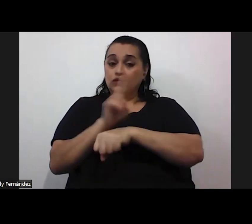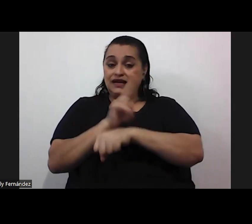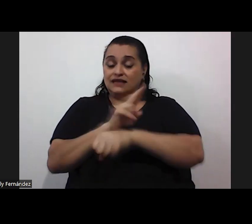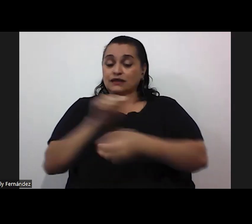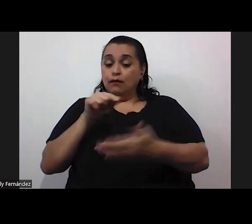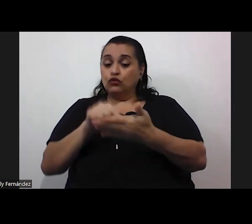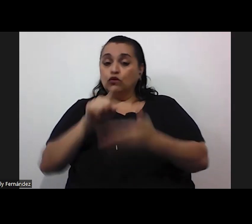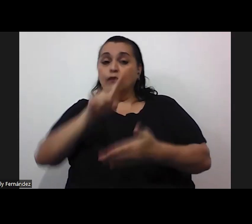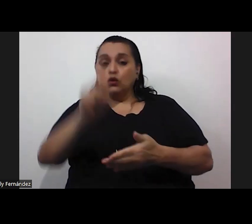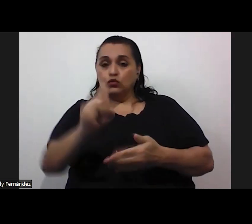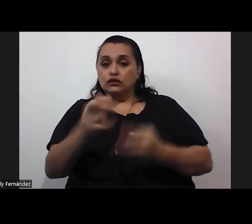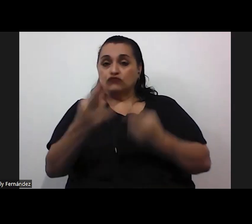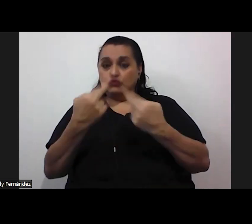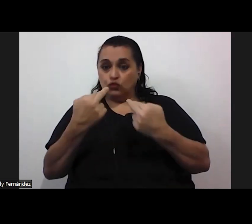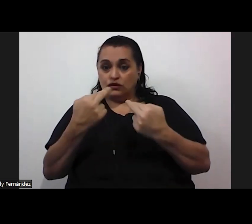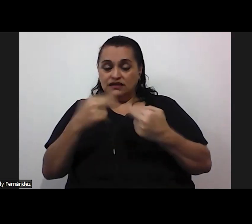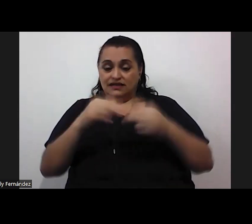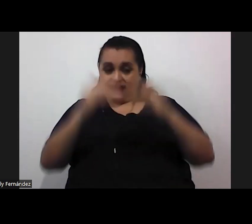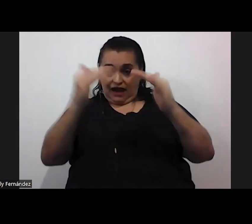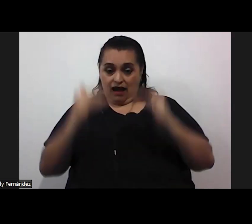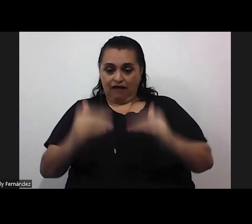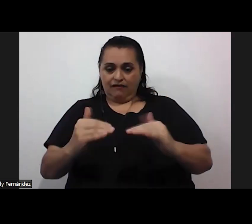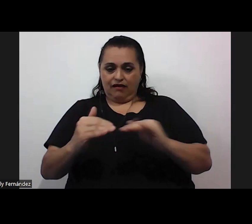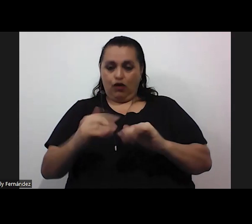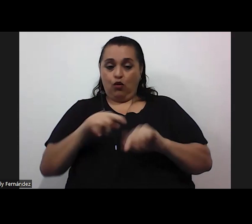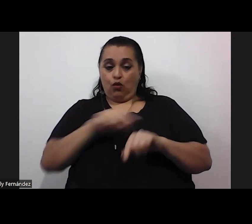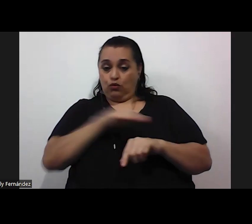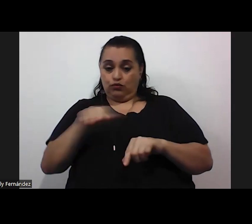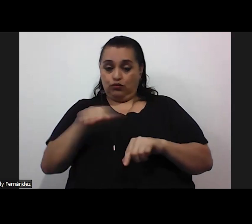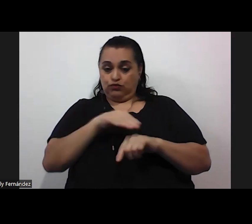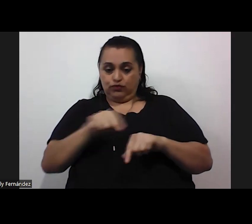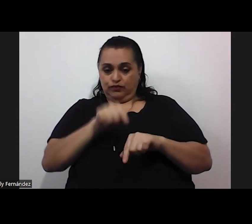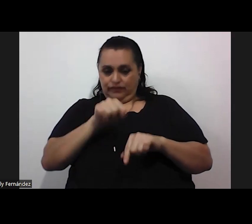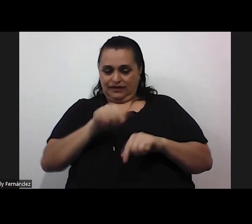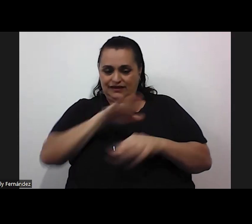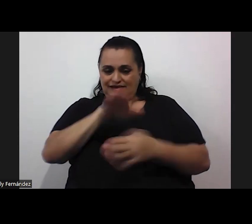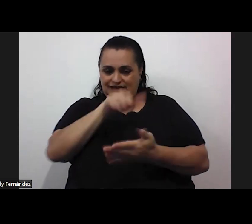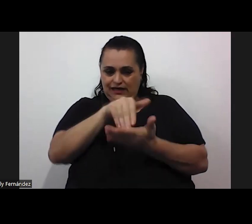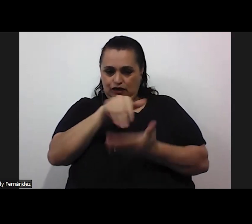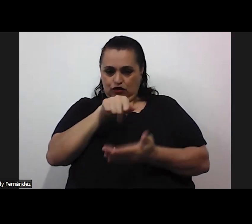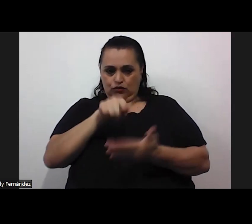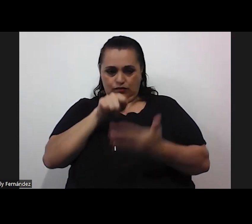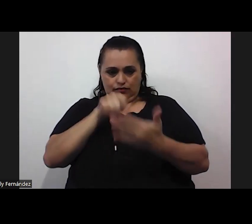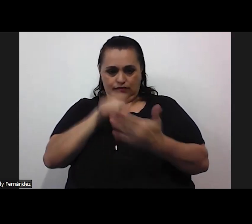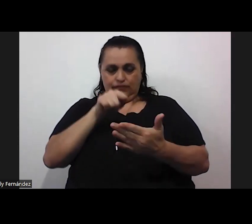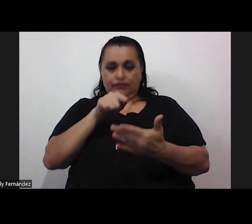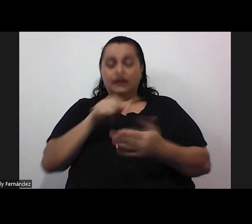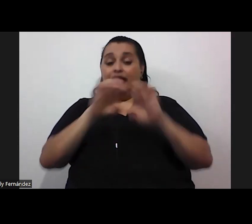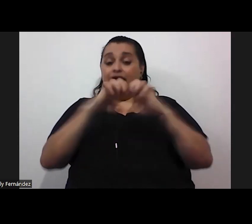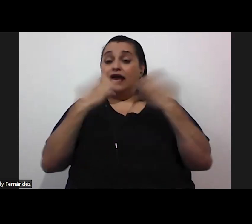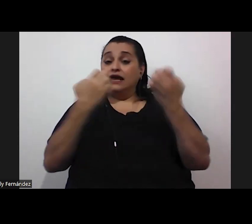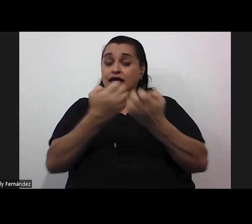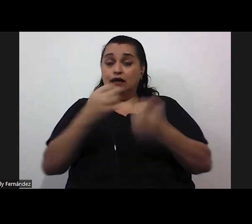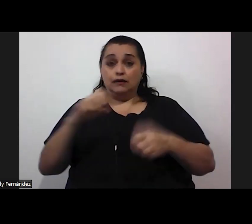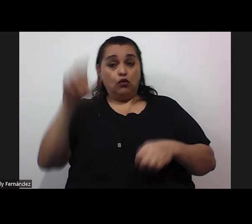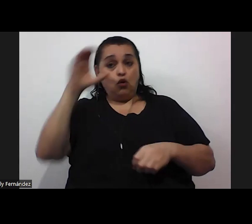de preguntas y respuestas que pueden ubicar en la parte inferior de sus pantallas al centro. El equipo de Colipro estará recibiendo sus